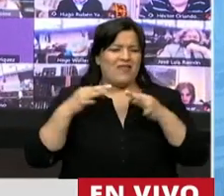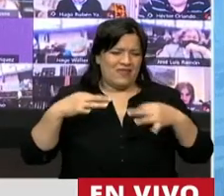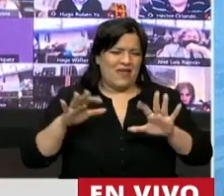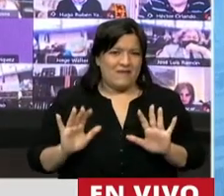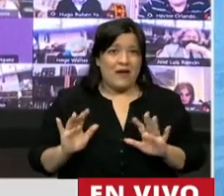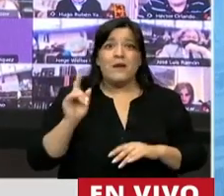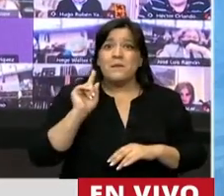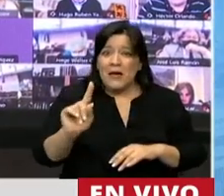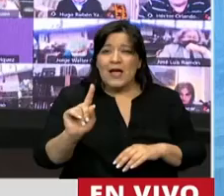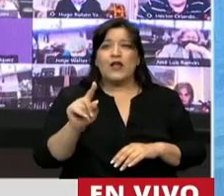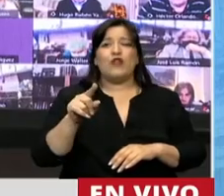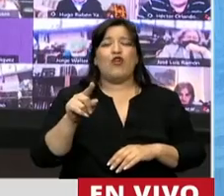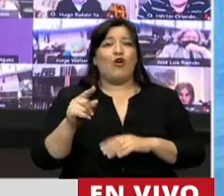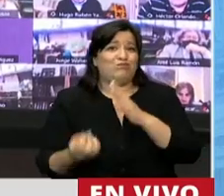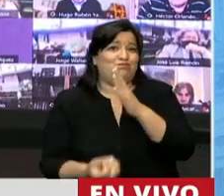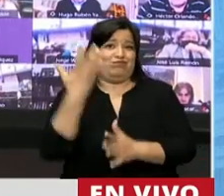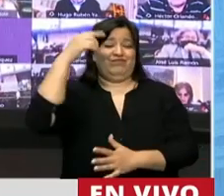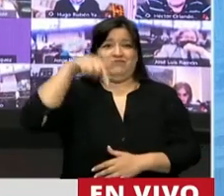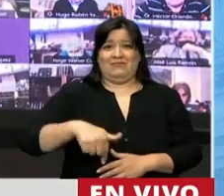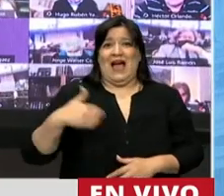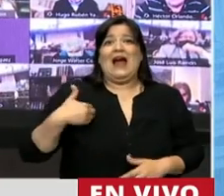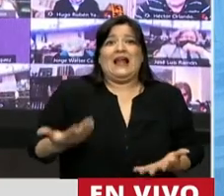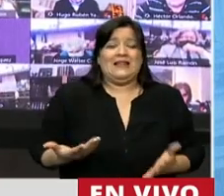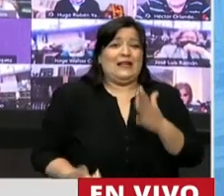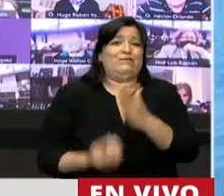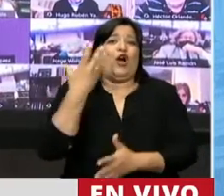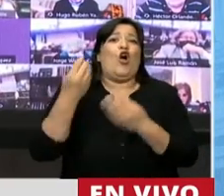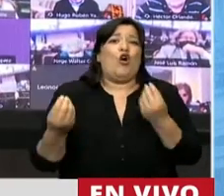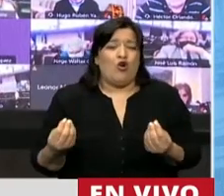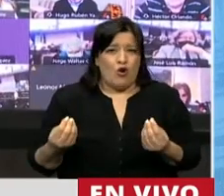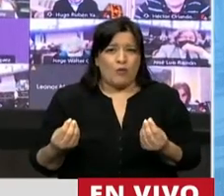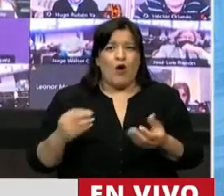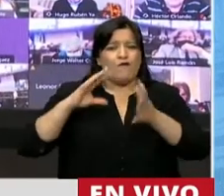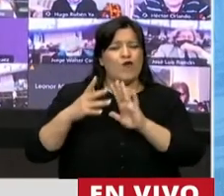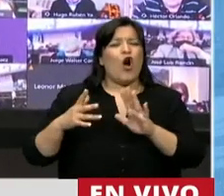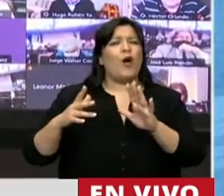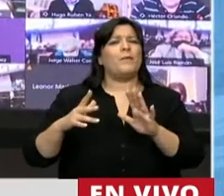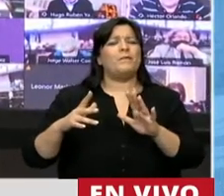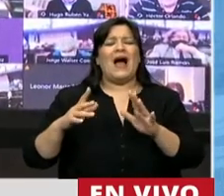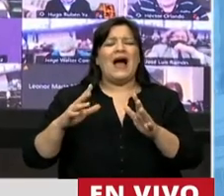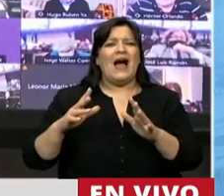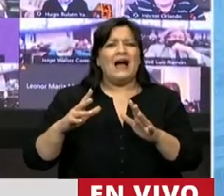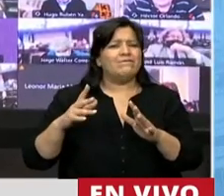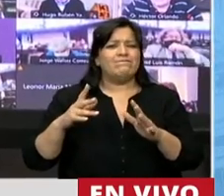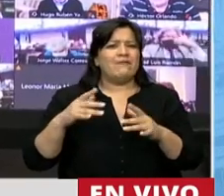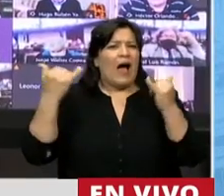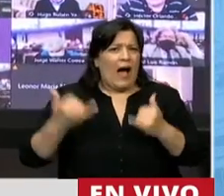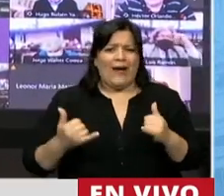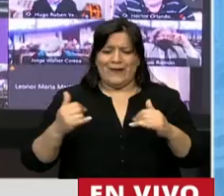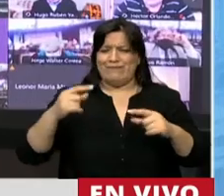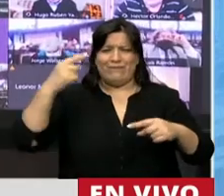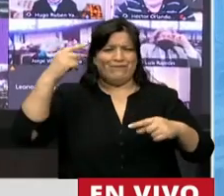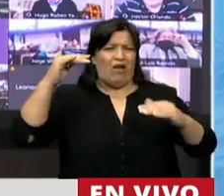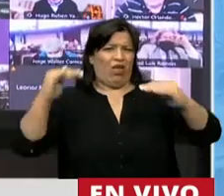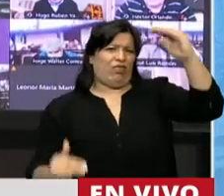que la conformación de nuestra nación a lo largo de la historia dejó otra imagen, dejó configurada enormes desigualdades